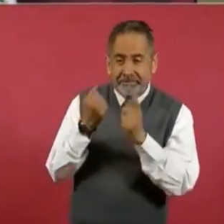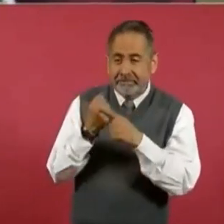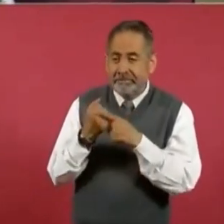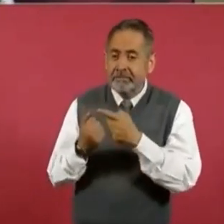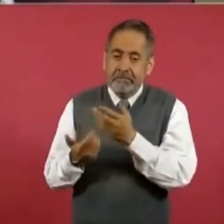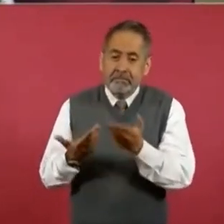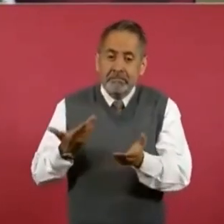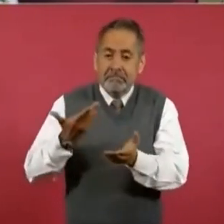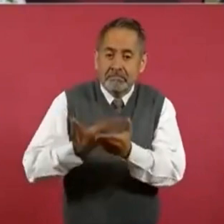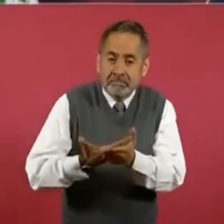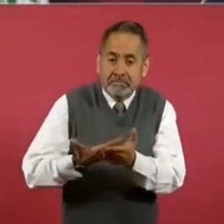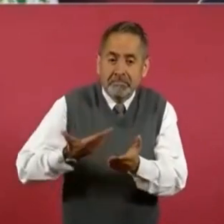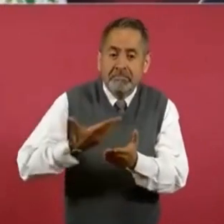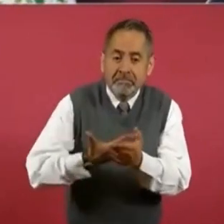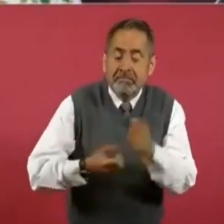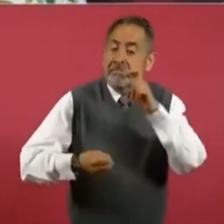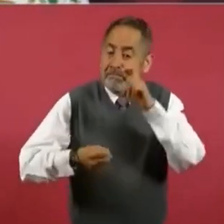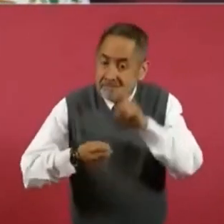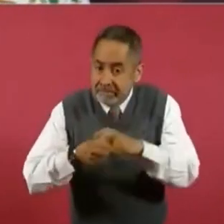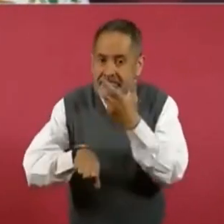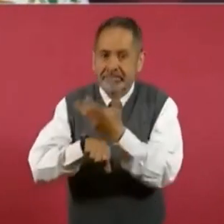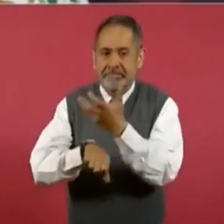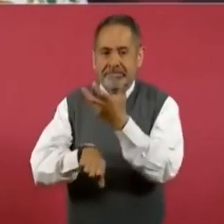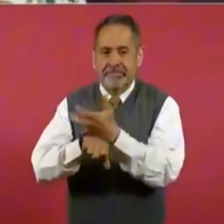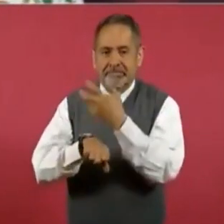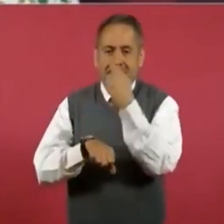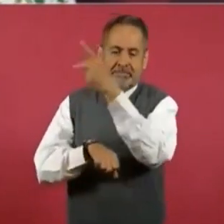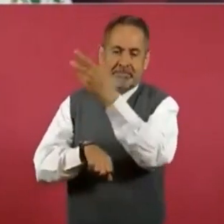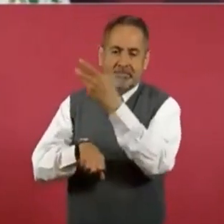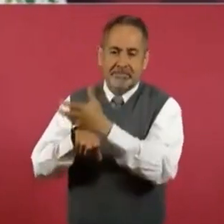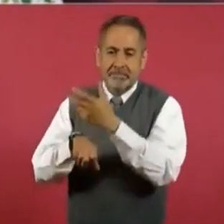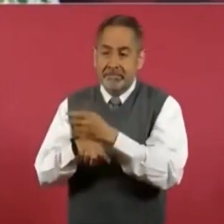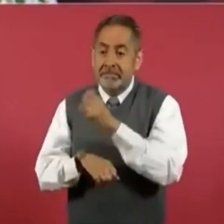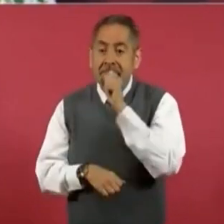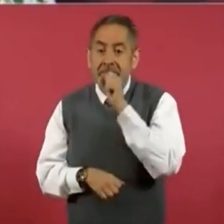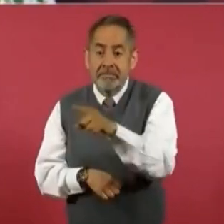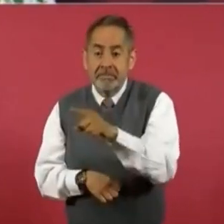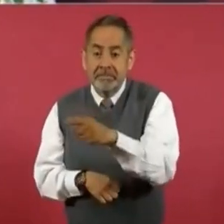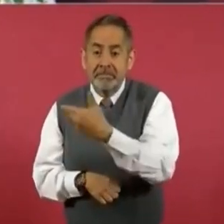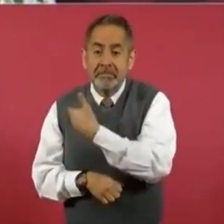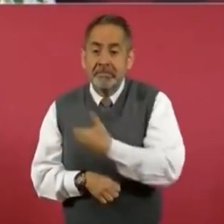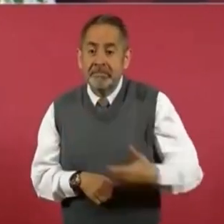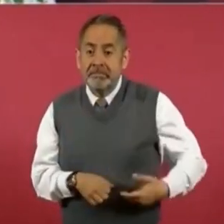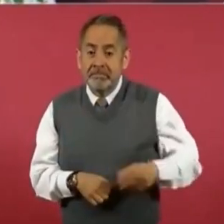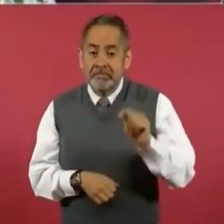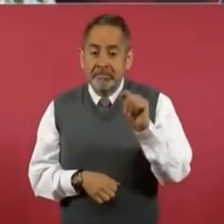Congreso de Estados Unidos. Esto me lo planteó el presidente Trump